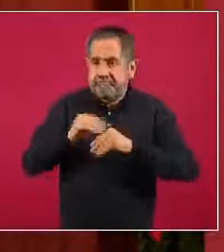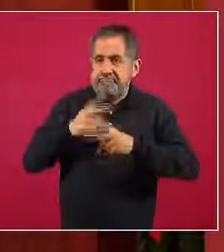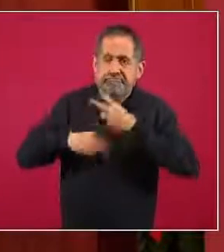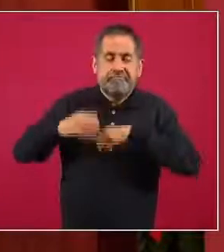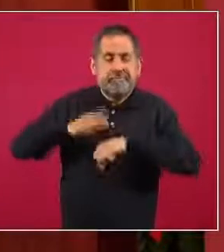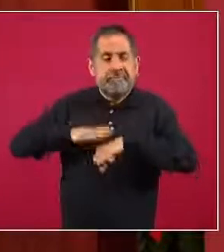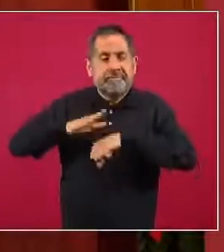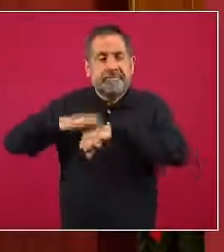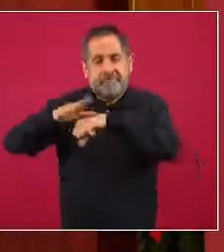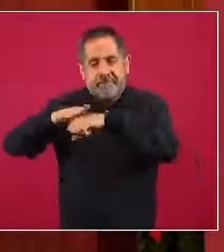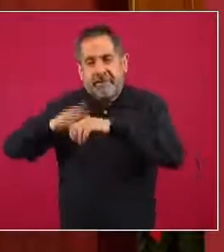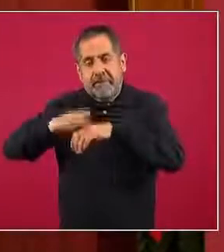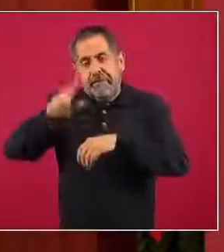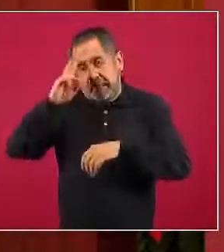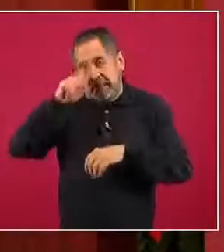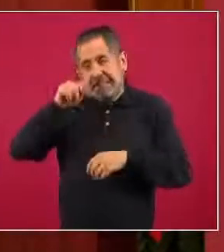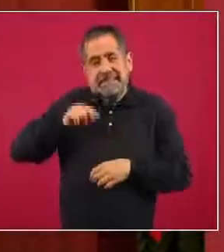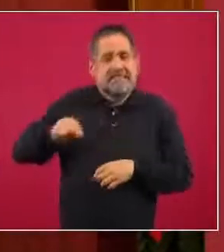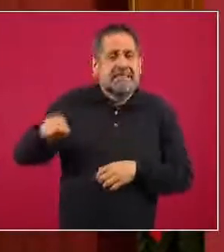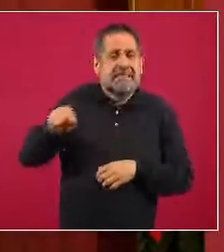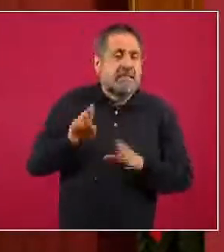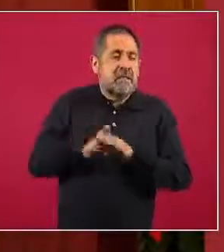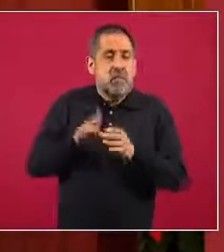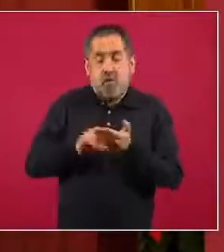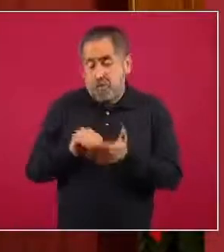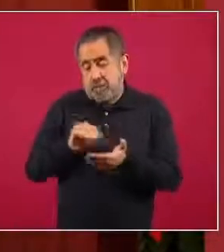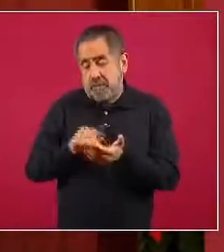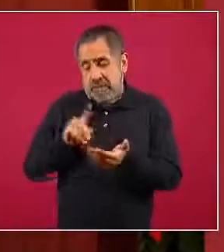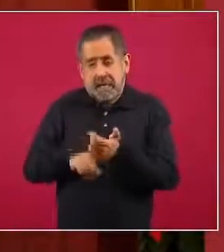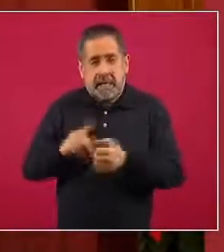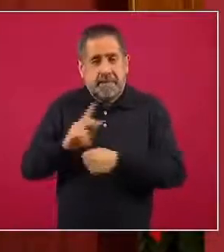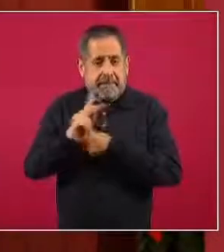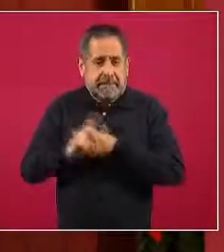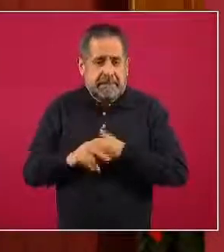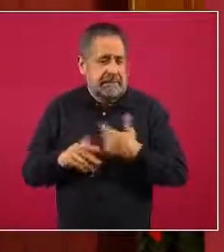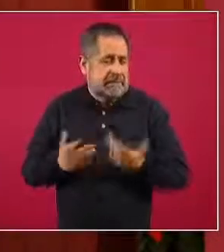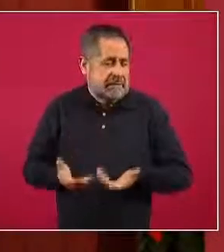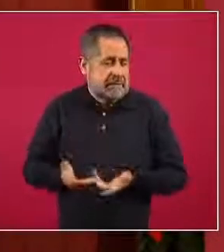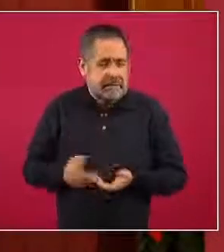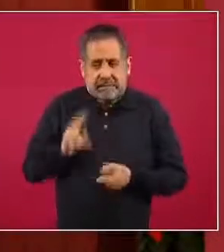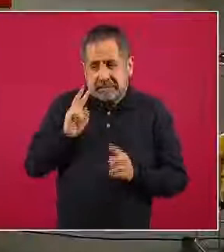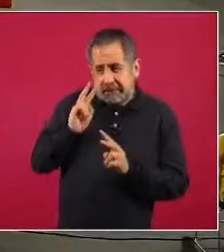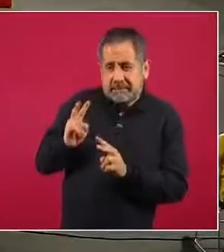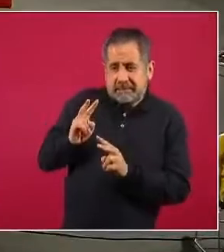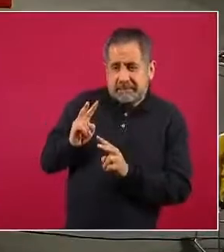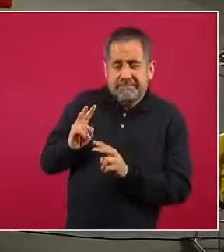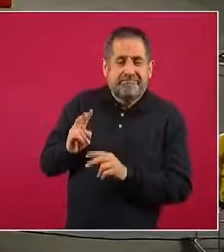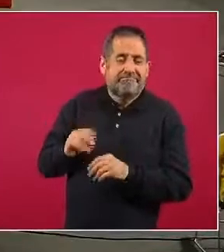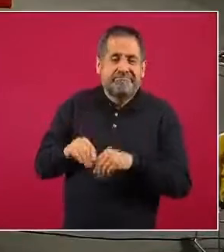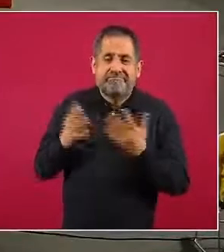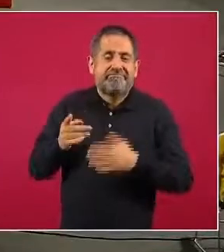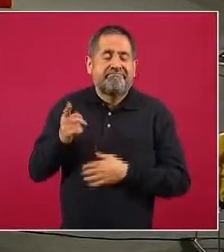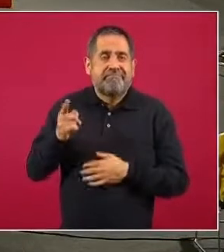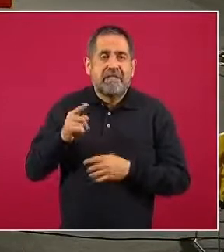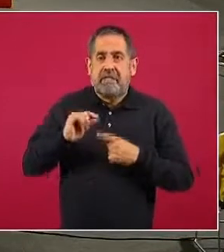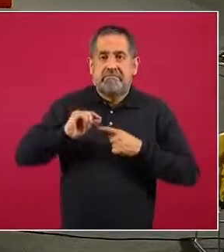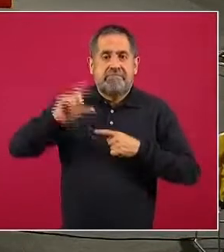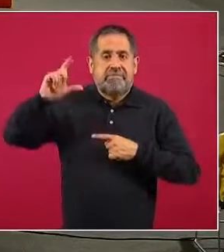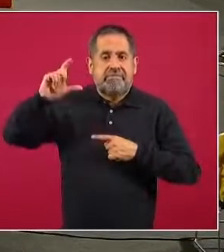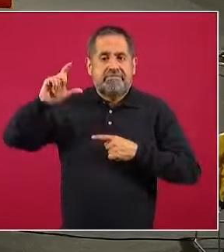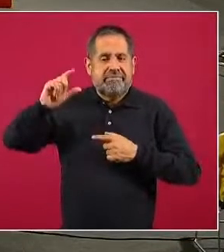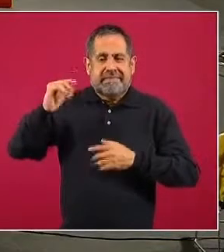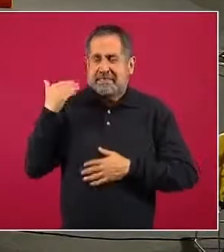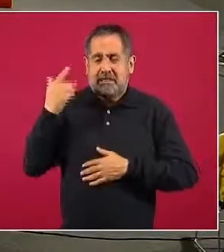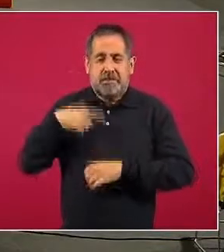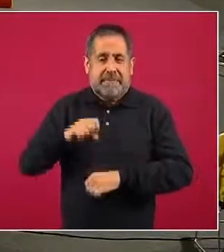en la epidemia activa que tenemos en el país y que además se ve claramente en el comportamiento de las